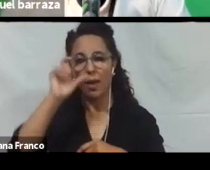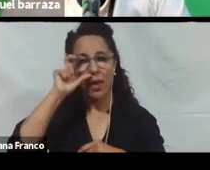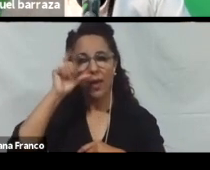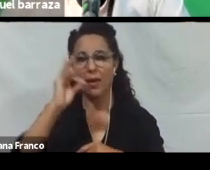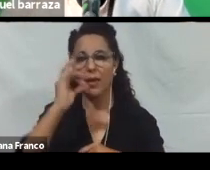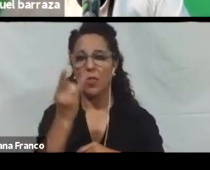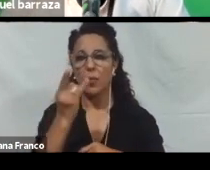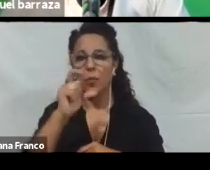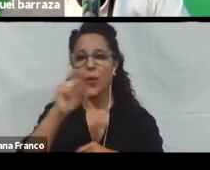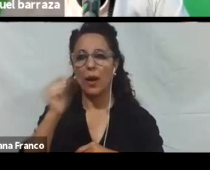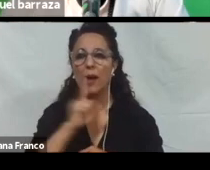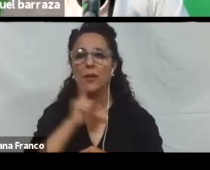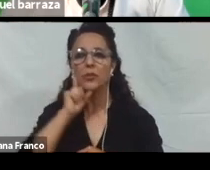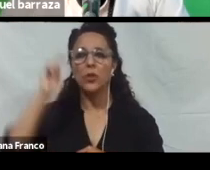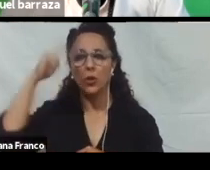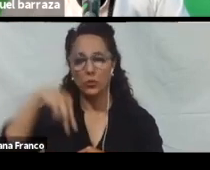Otros elementos.